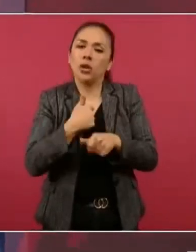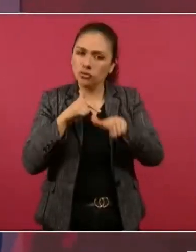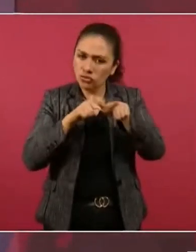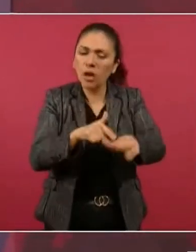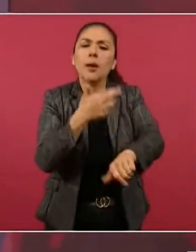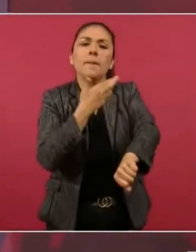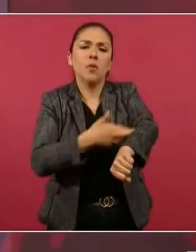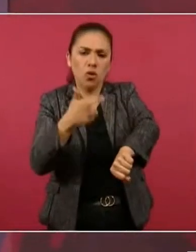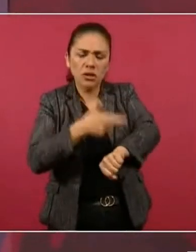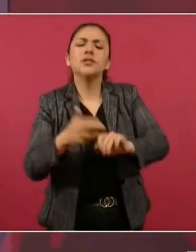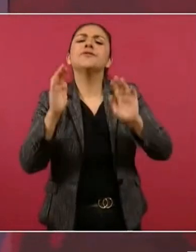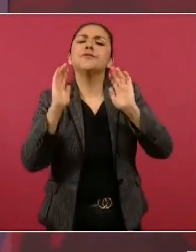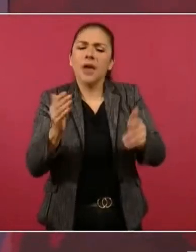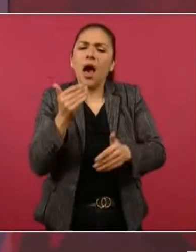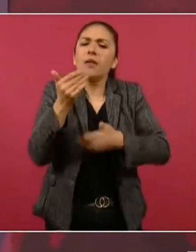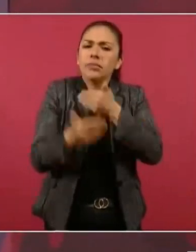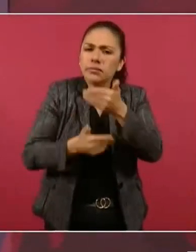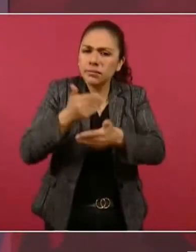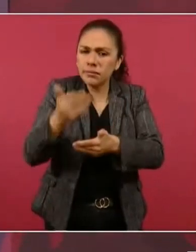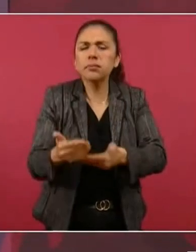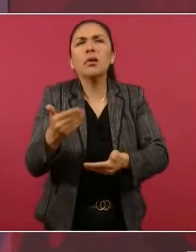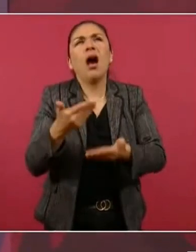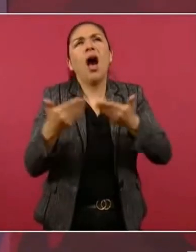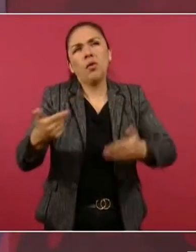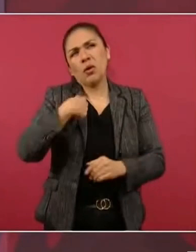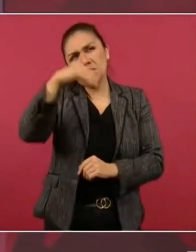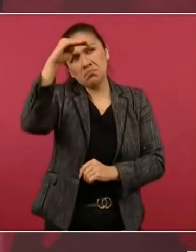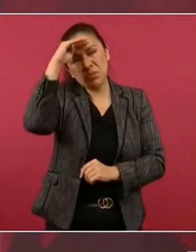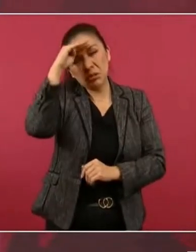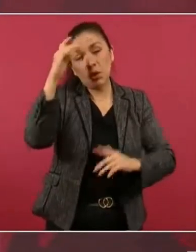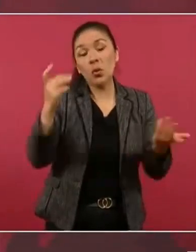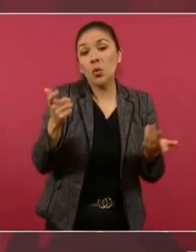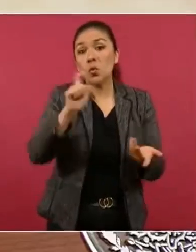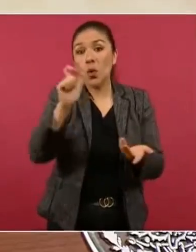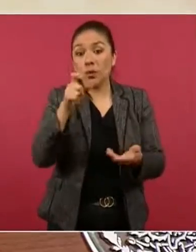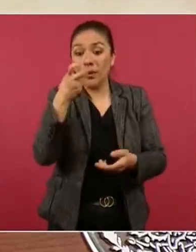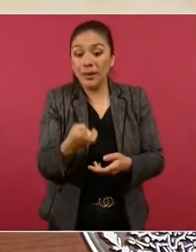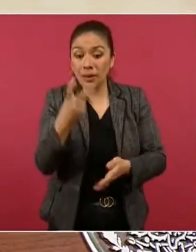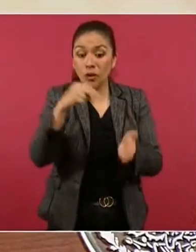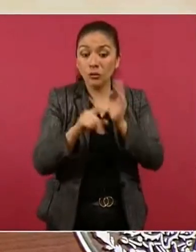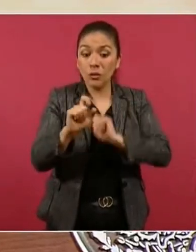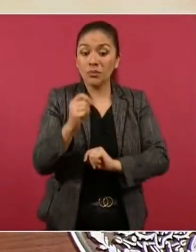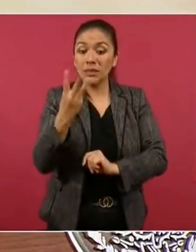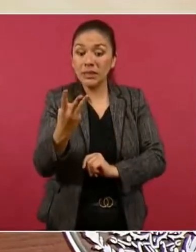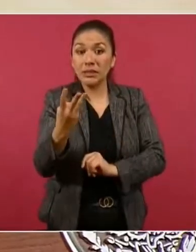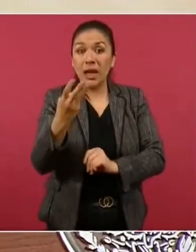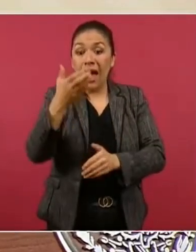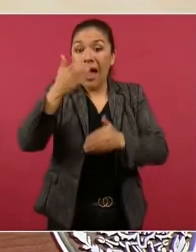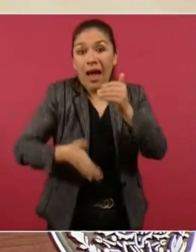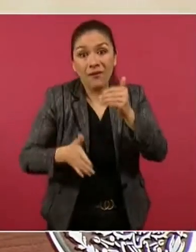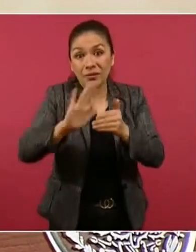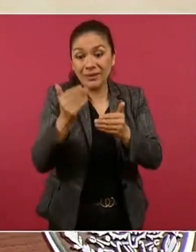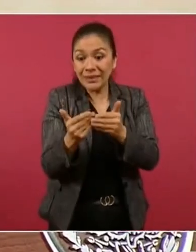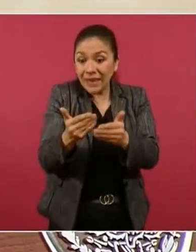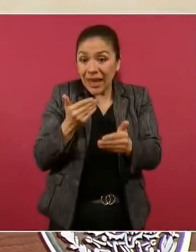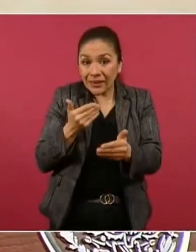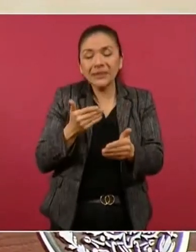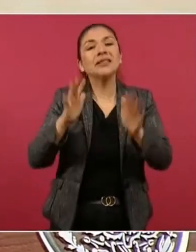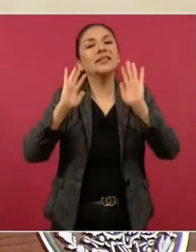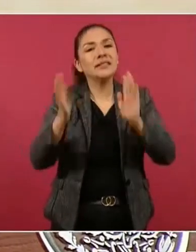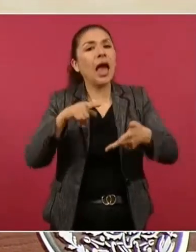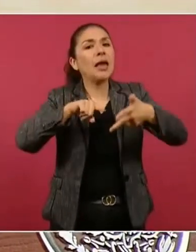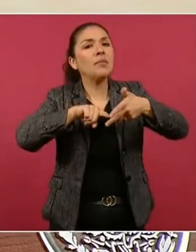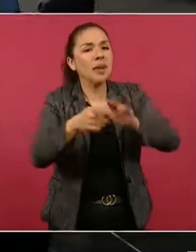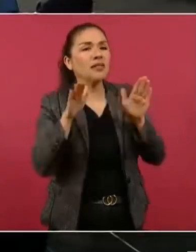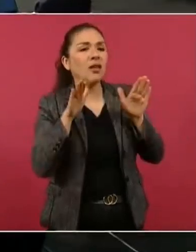avanzado. Estamos pensando que antes de que concluya el año, ya está volando de nuevo mexicano. Con 10